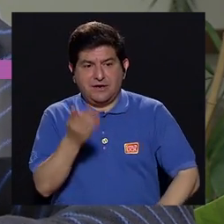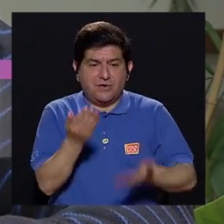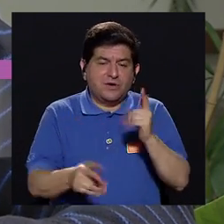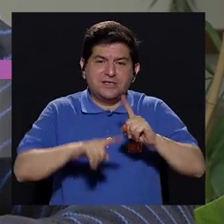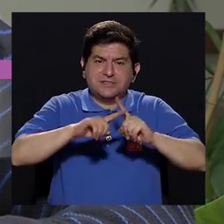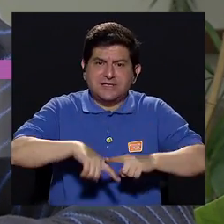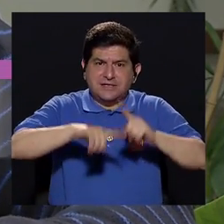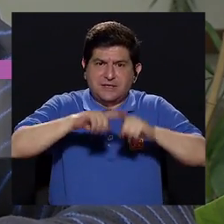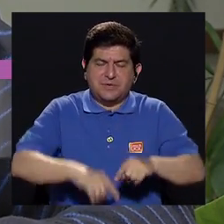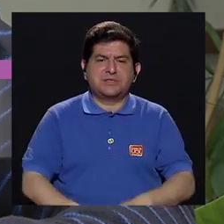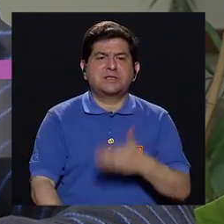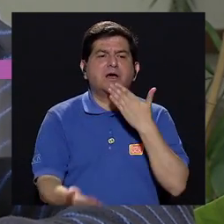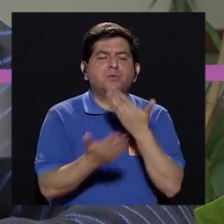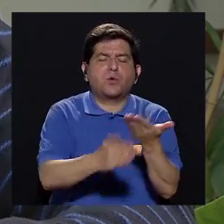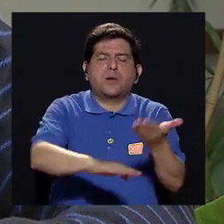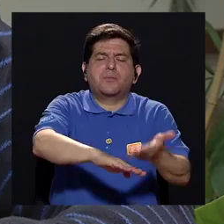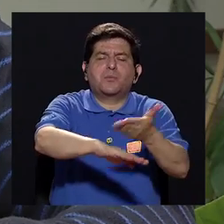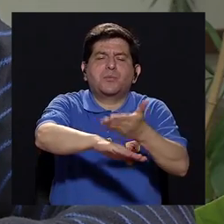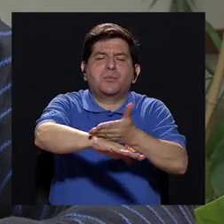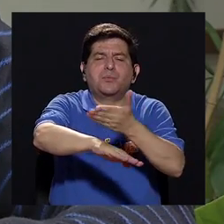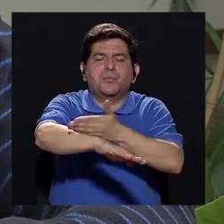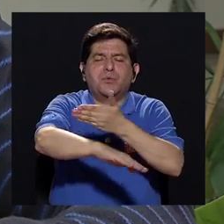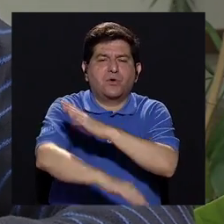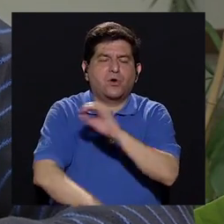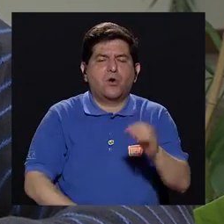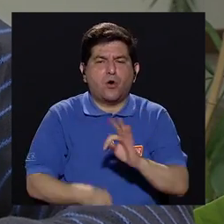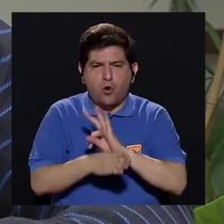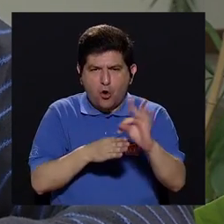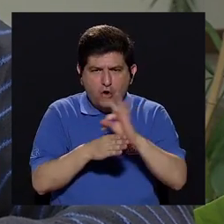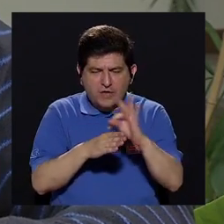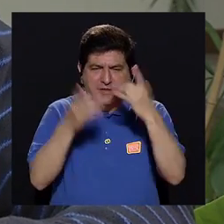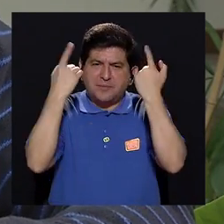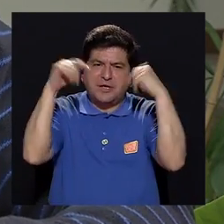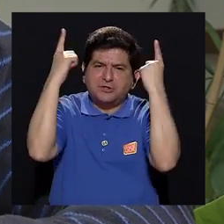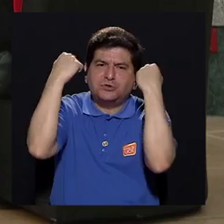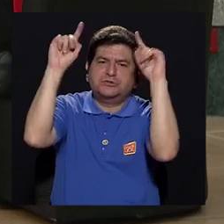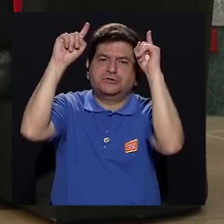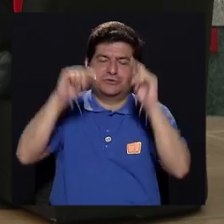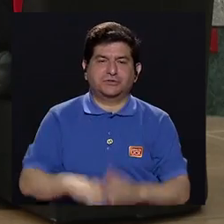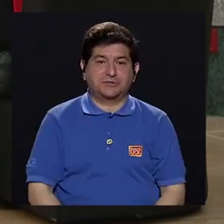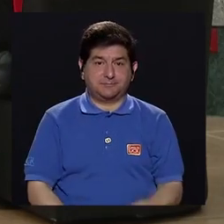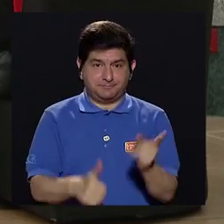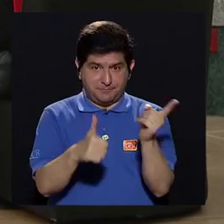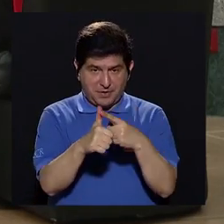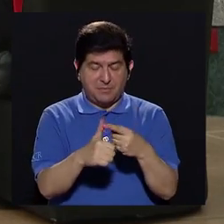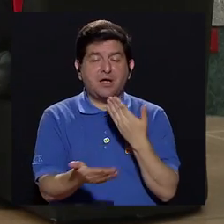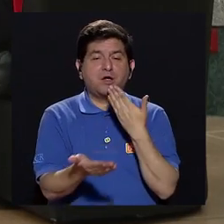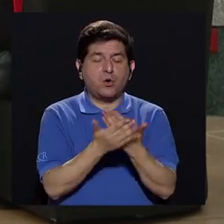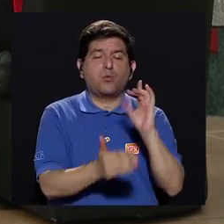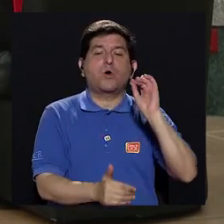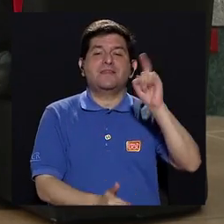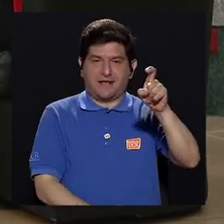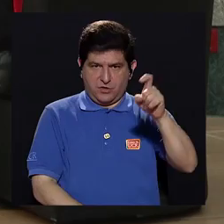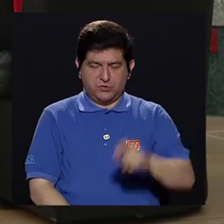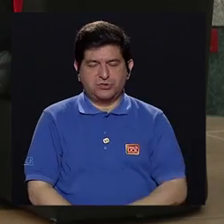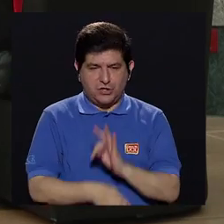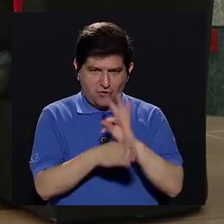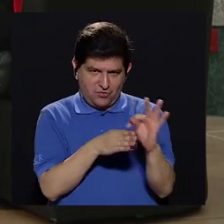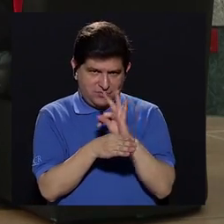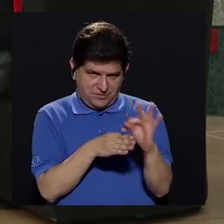son dependientes para una buena recuperación o para que el tratamiento sea eficaz? Ok primero que nada un buen diagnóstico